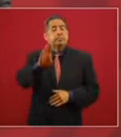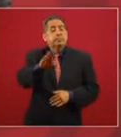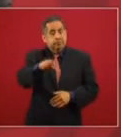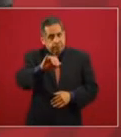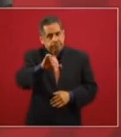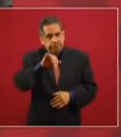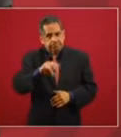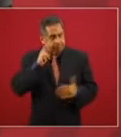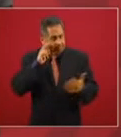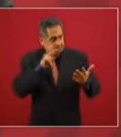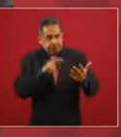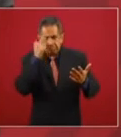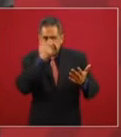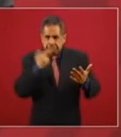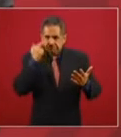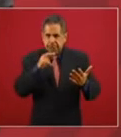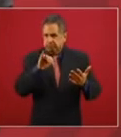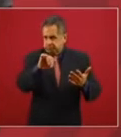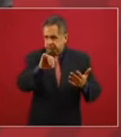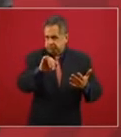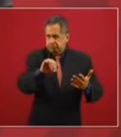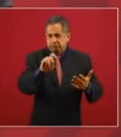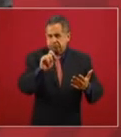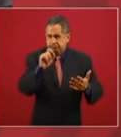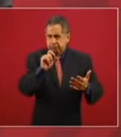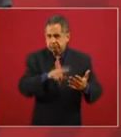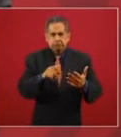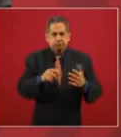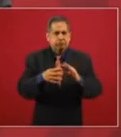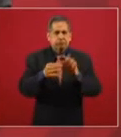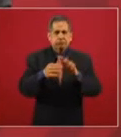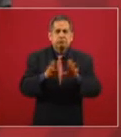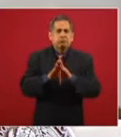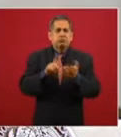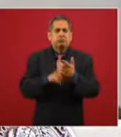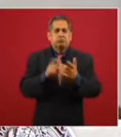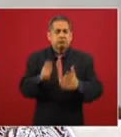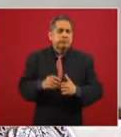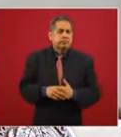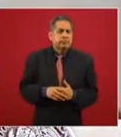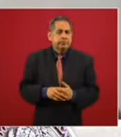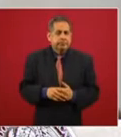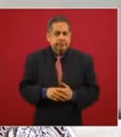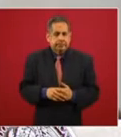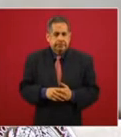se está revisando la concesión de